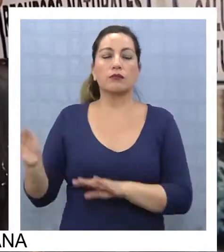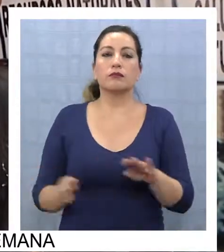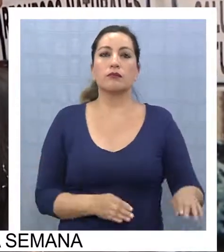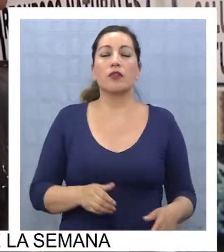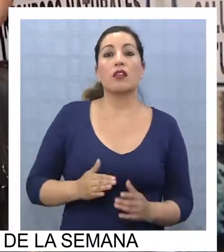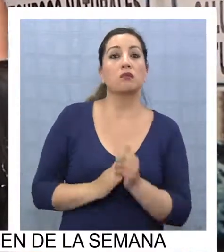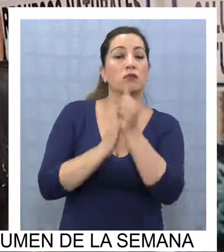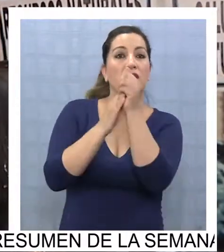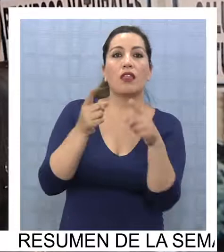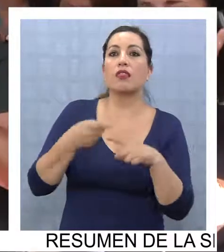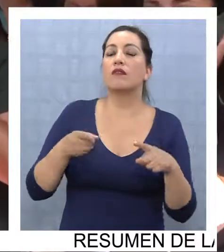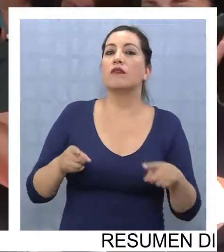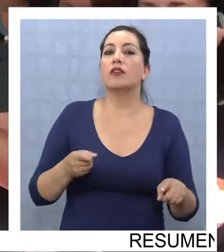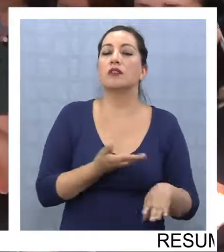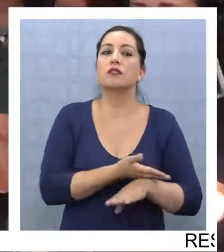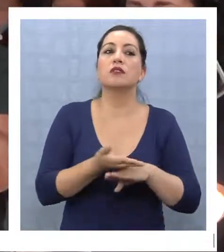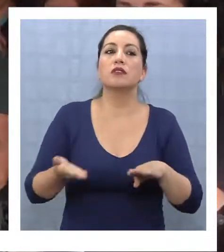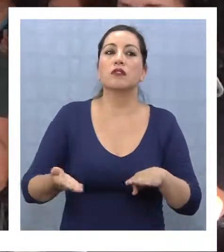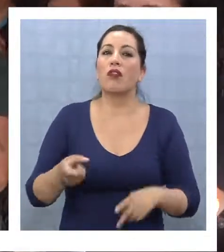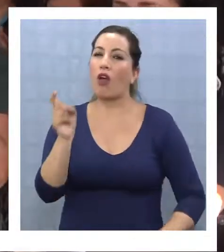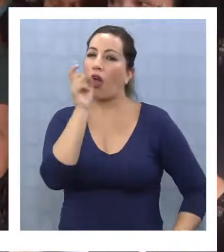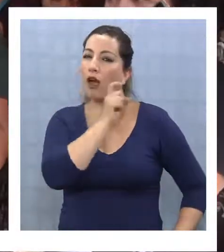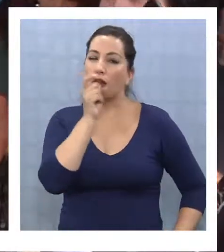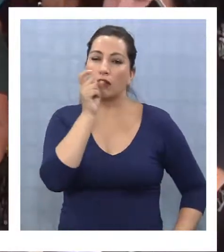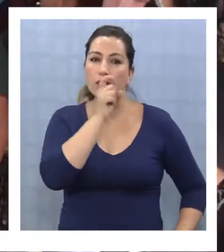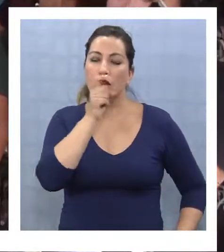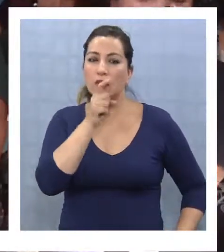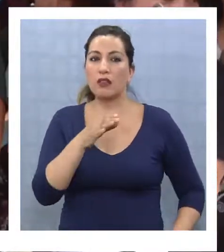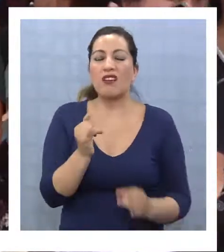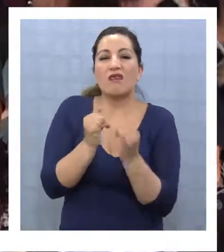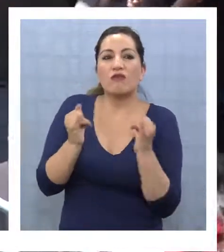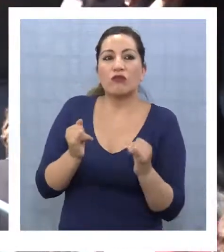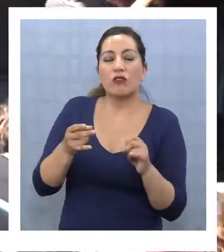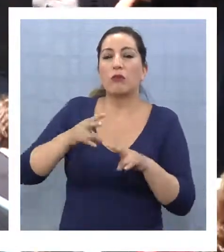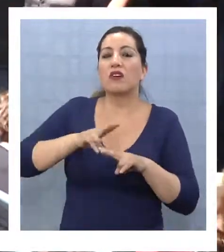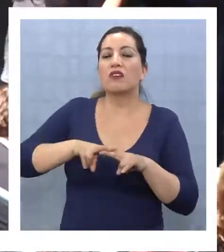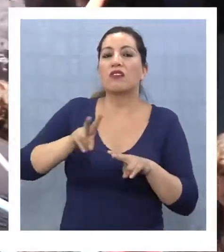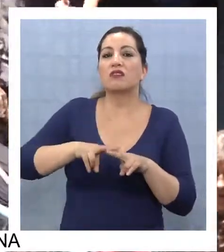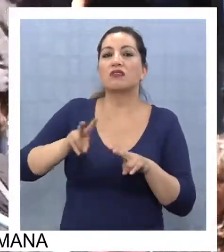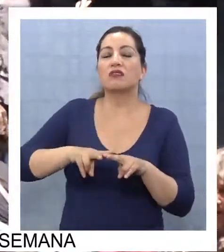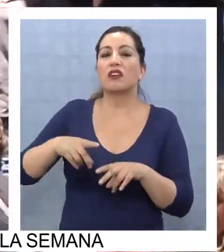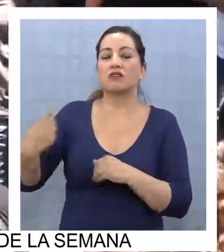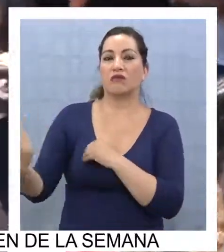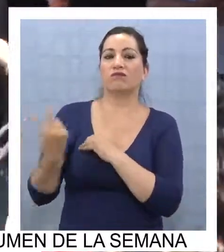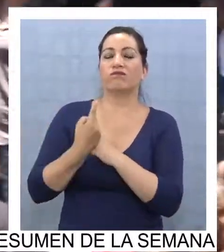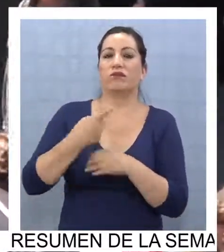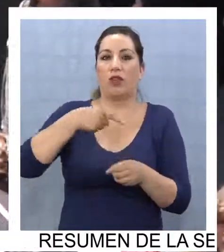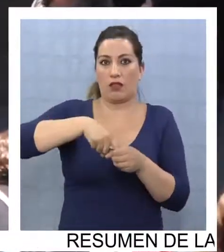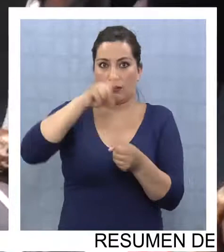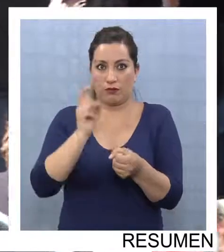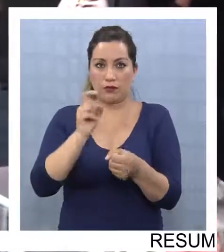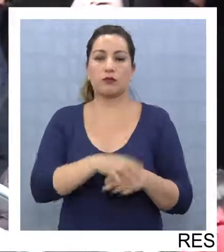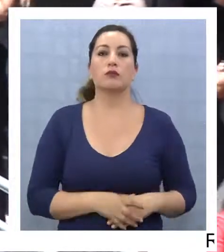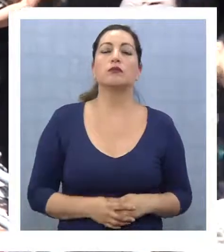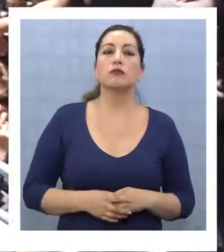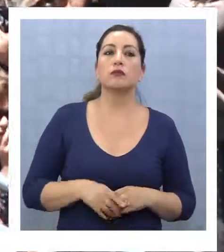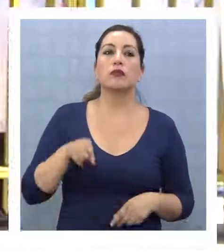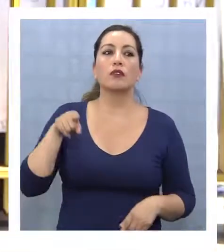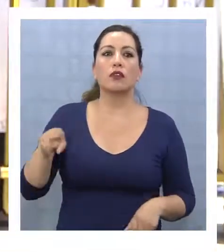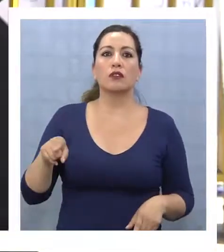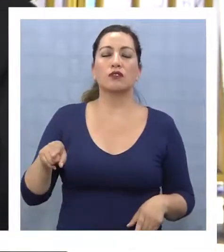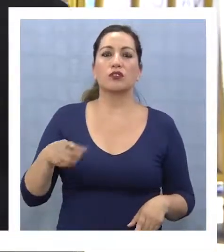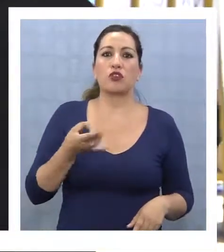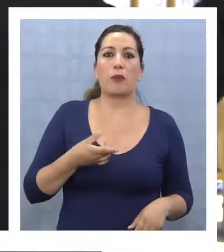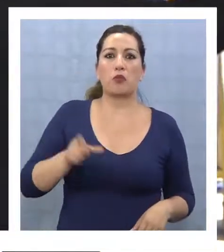y de distintos servicios en paro mantienen las críticas a la forma en que se ha procedido en las desvinculaciones. Esto es completamente